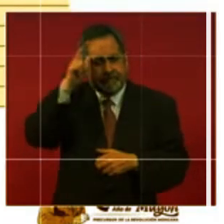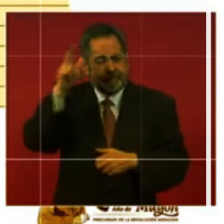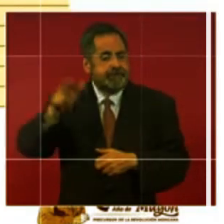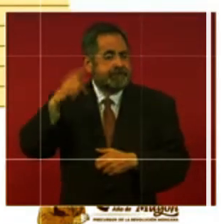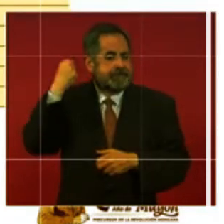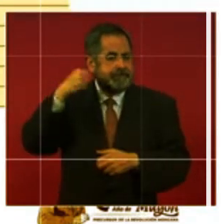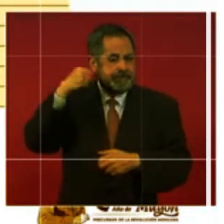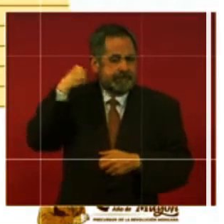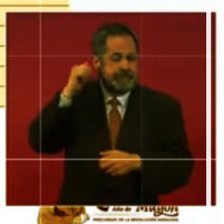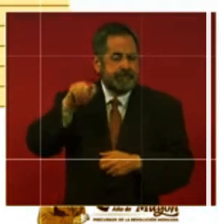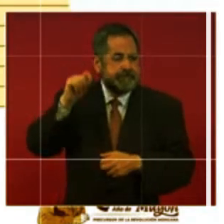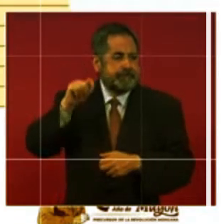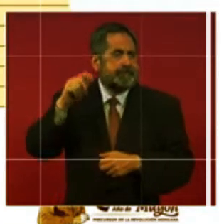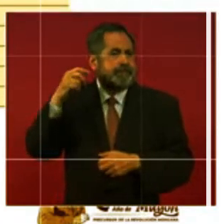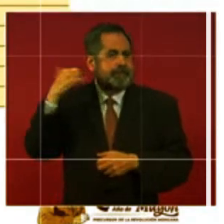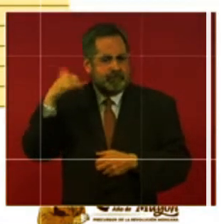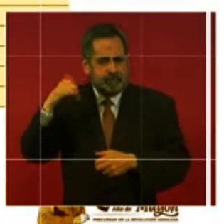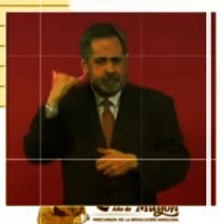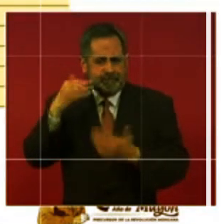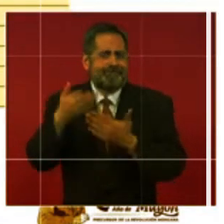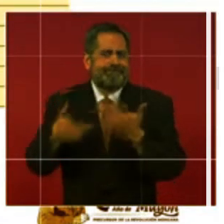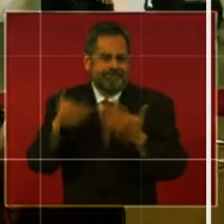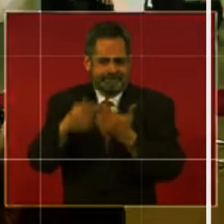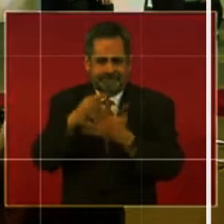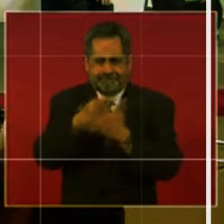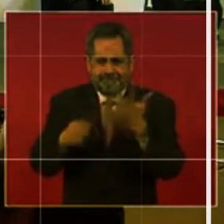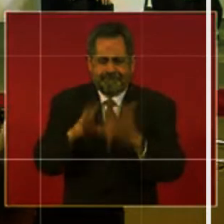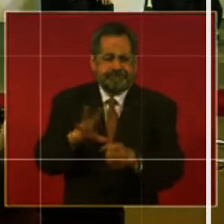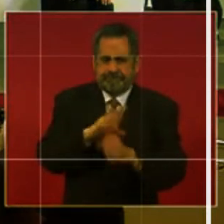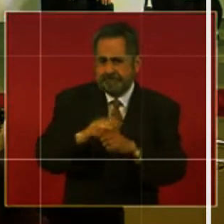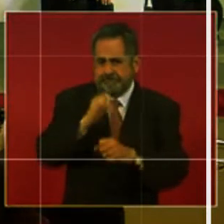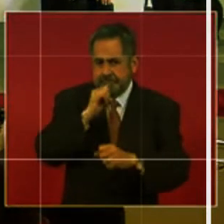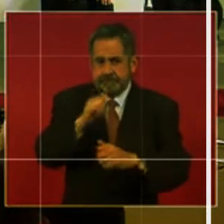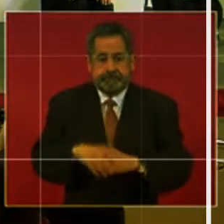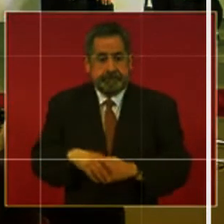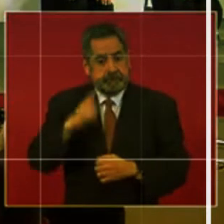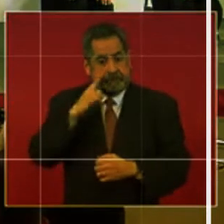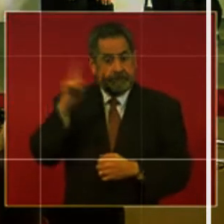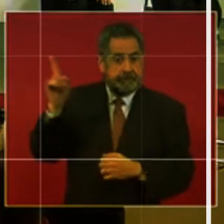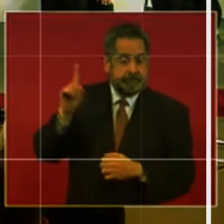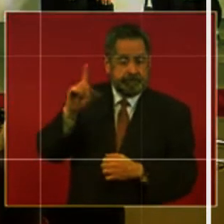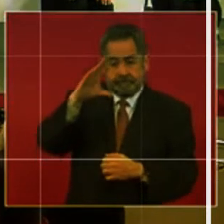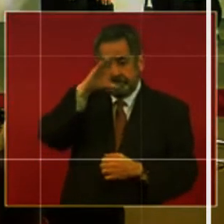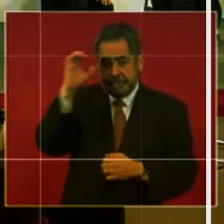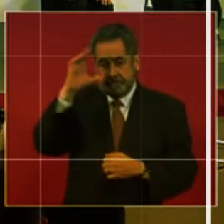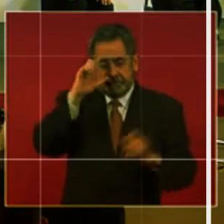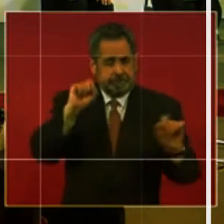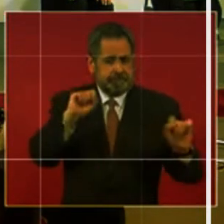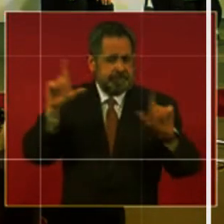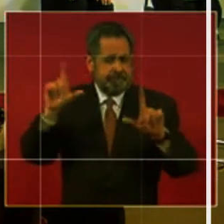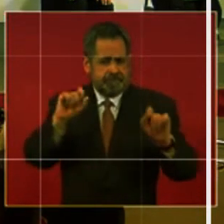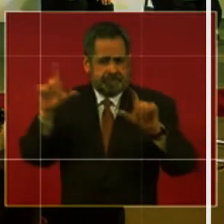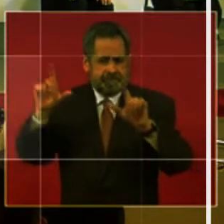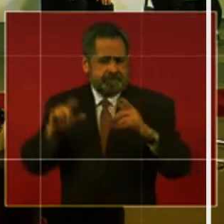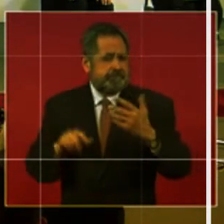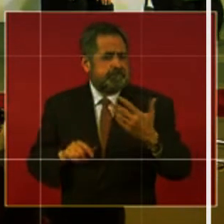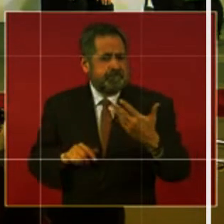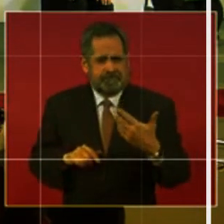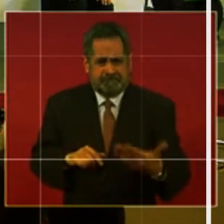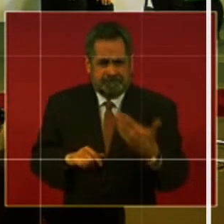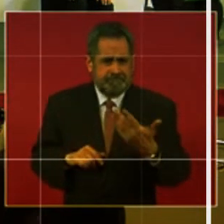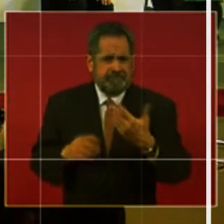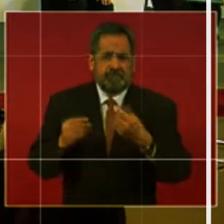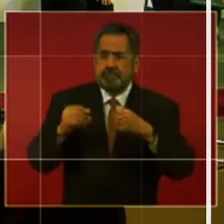Tabasco y Yucatán. Si vemos las siguientes fotografías, nos damos cuenta de que sí ha habido mucha